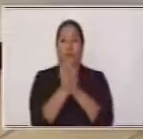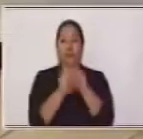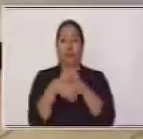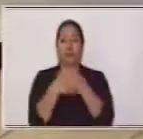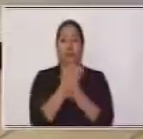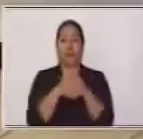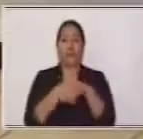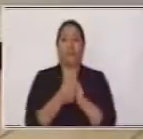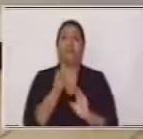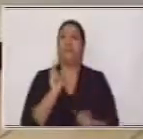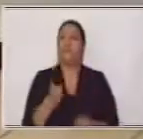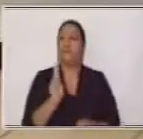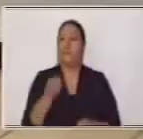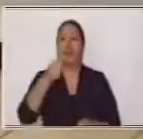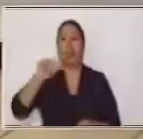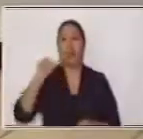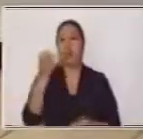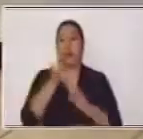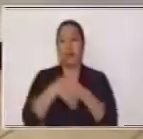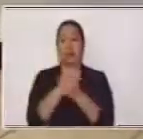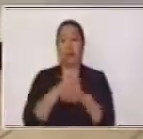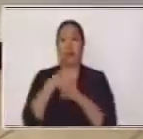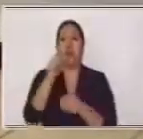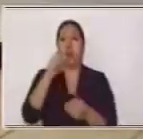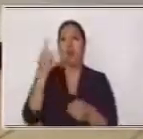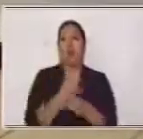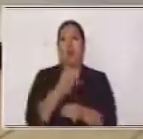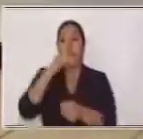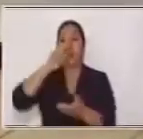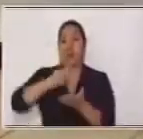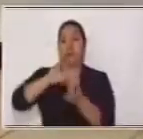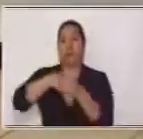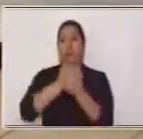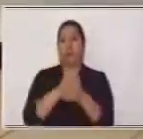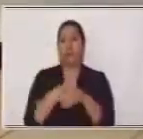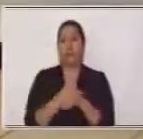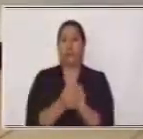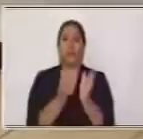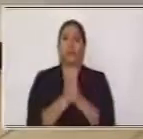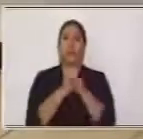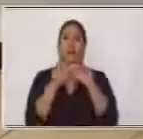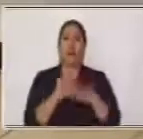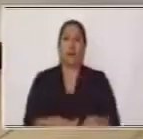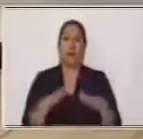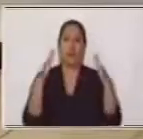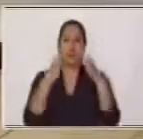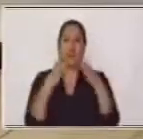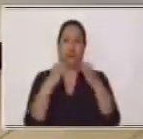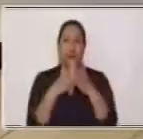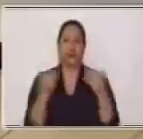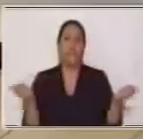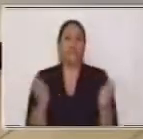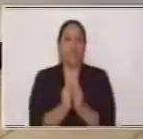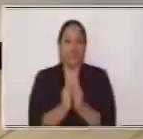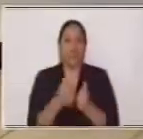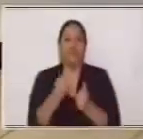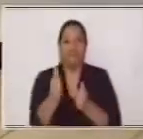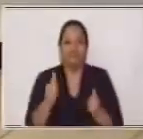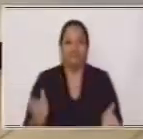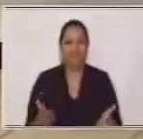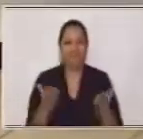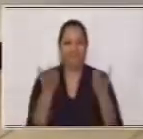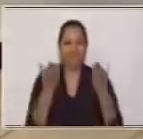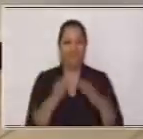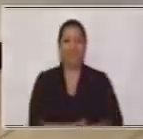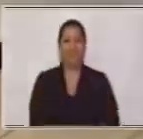con agua y jabón o utilices gel antibacterial en cada momento. Por favor, quédate en casa, que juntos saldremos